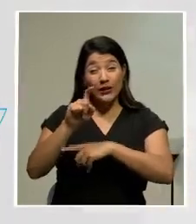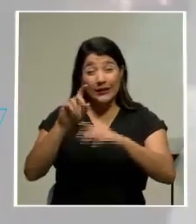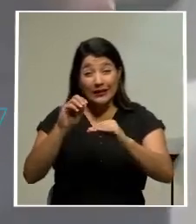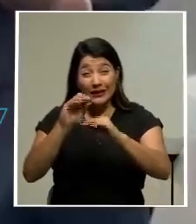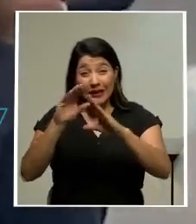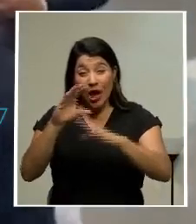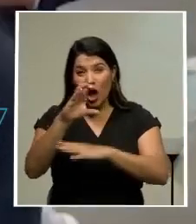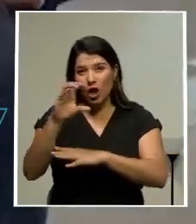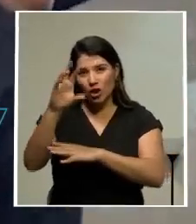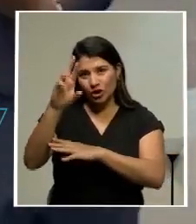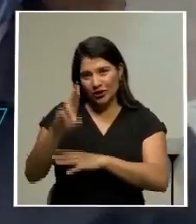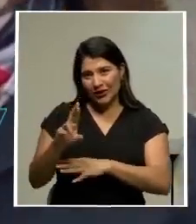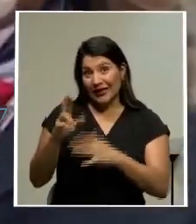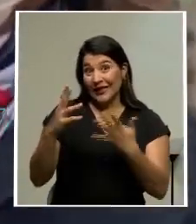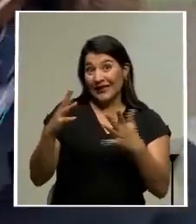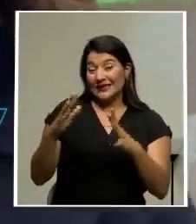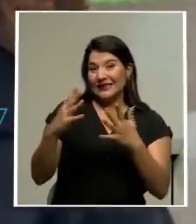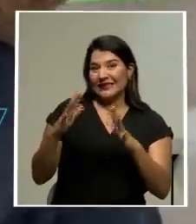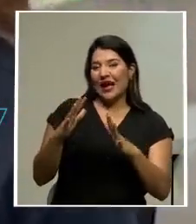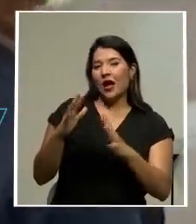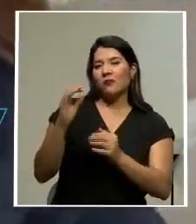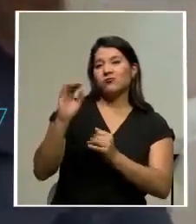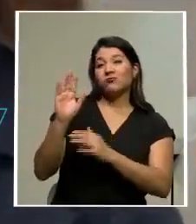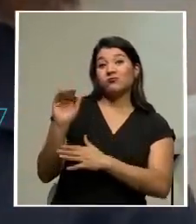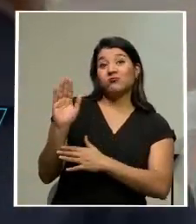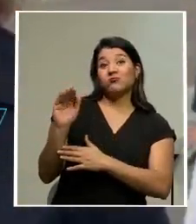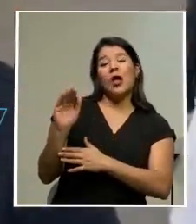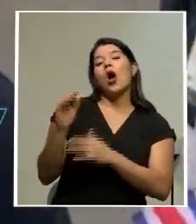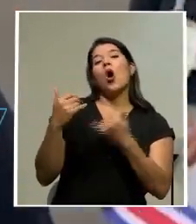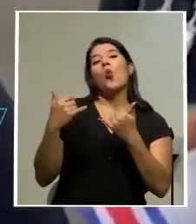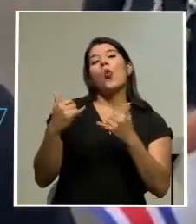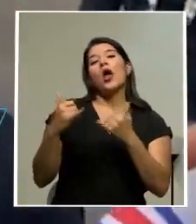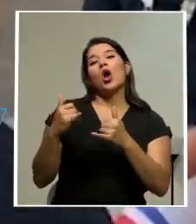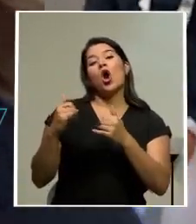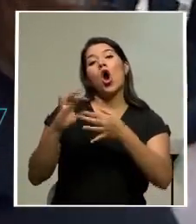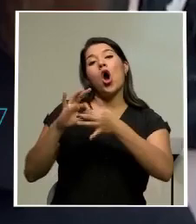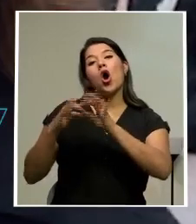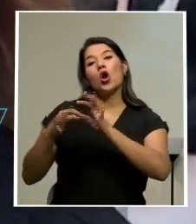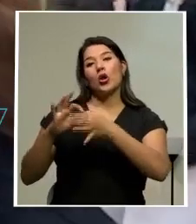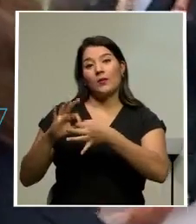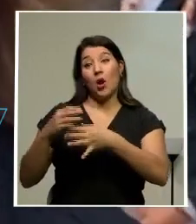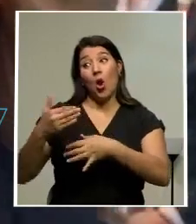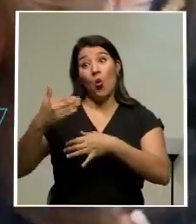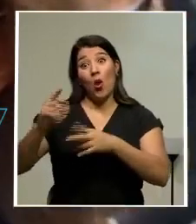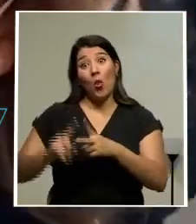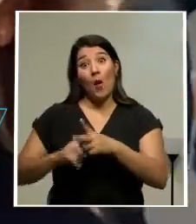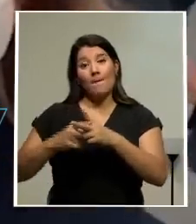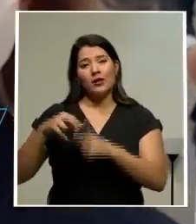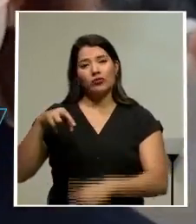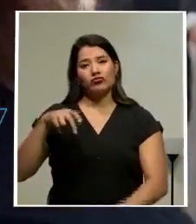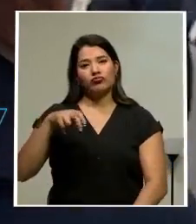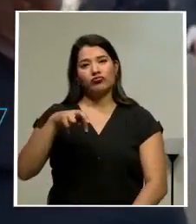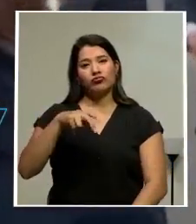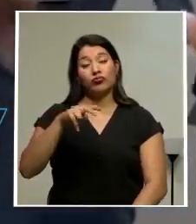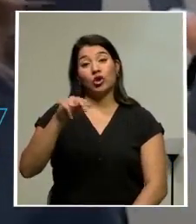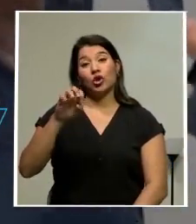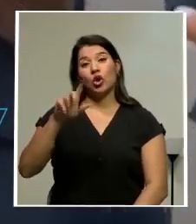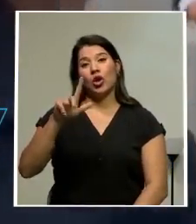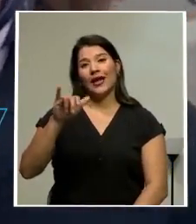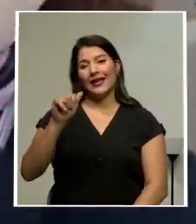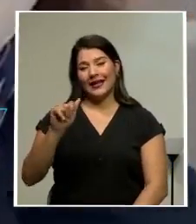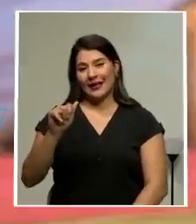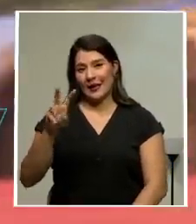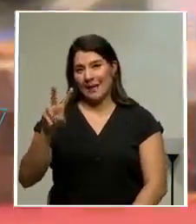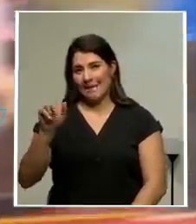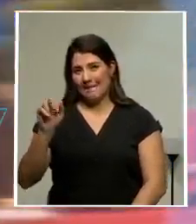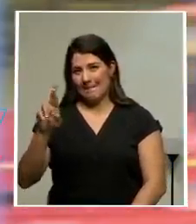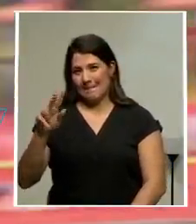Rica se despedirá de estos inolvidables Juegos Olímpicos cuando empiece a marchar la puriscaleña Noelia Vargas, quien